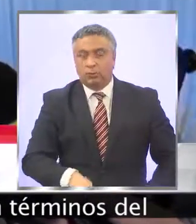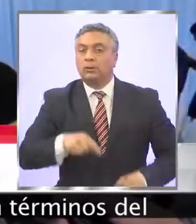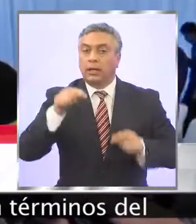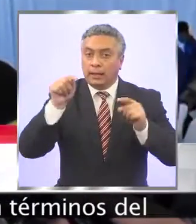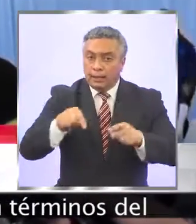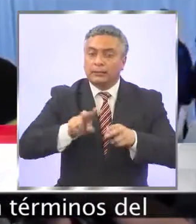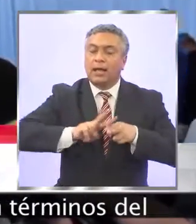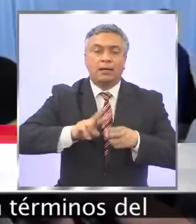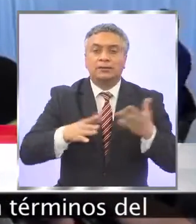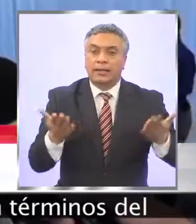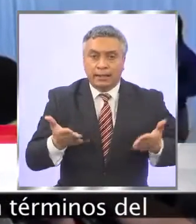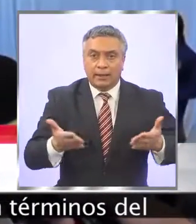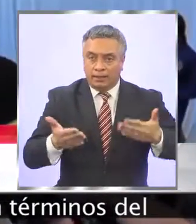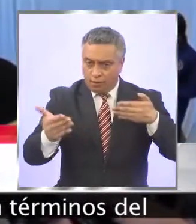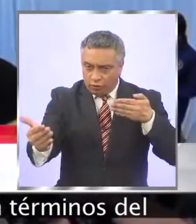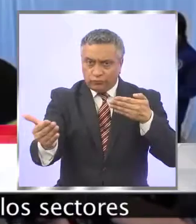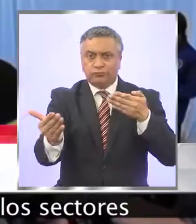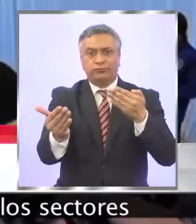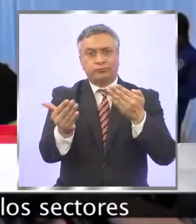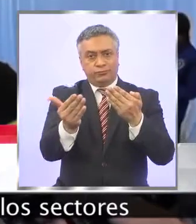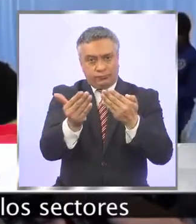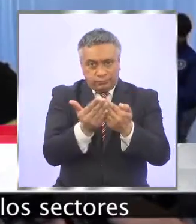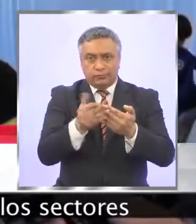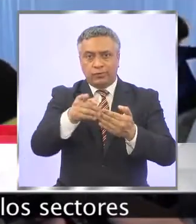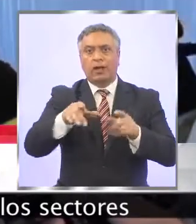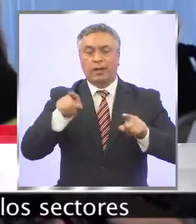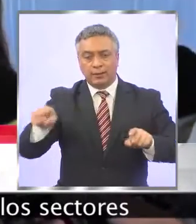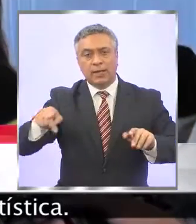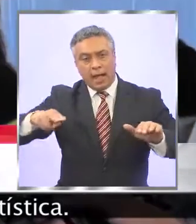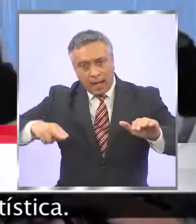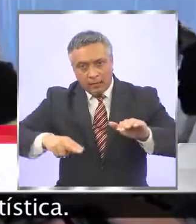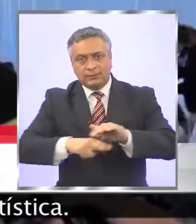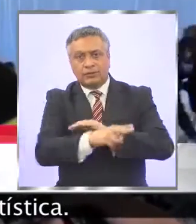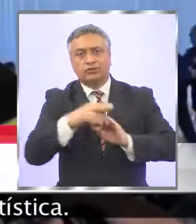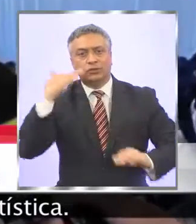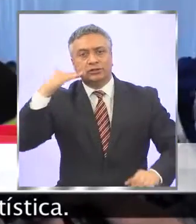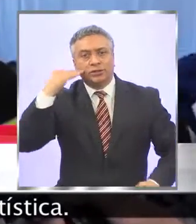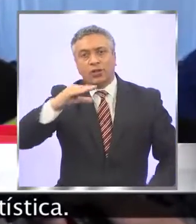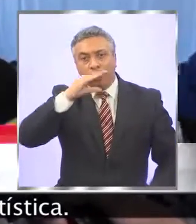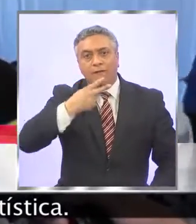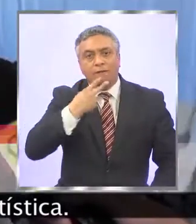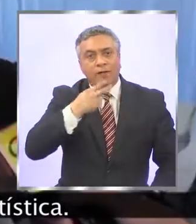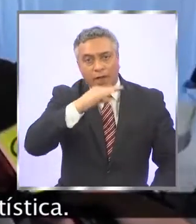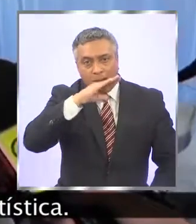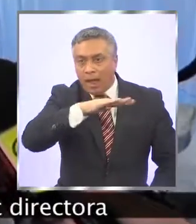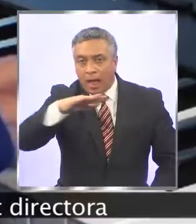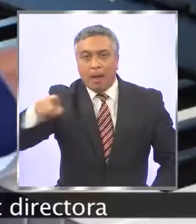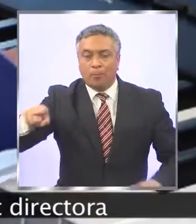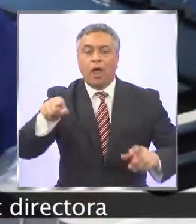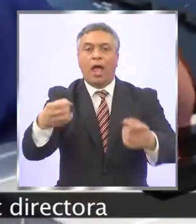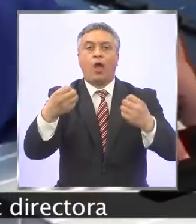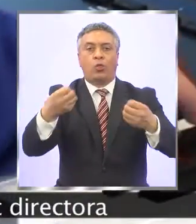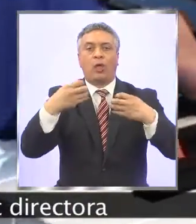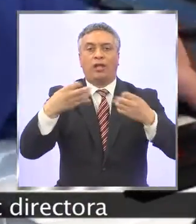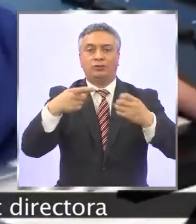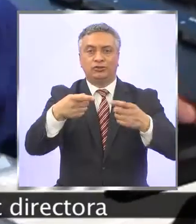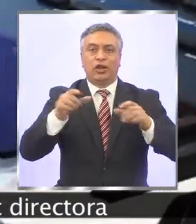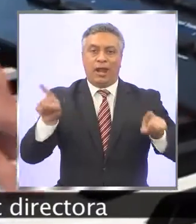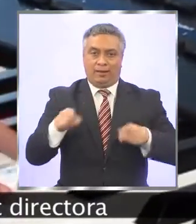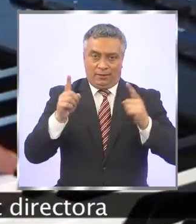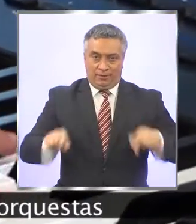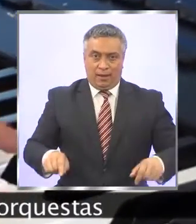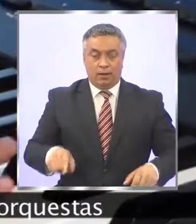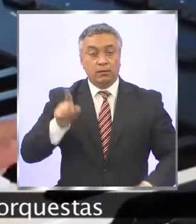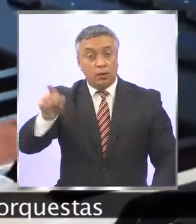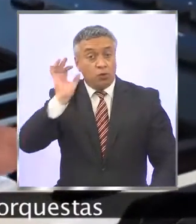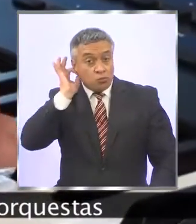además es acortar las brechas en términos del acceso que tienen los niños de los sectores rurales a la formación artística. En ese sentido, Aide